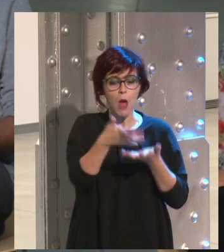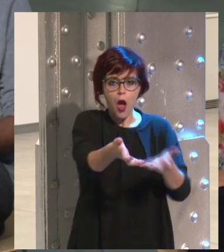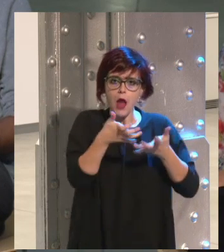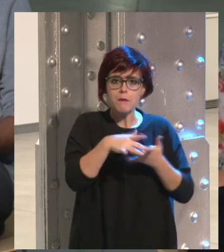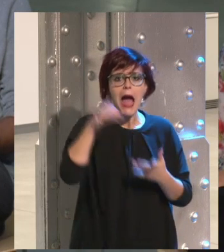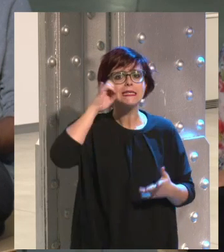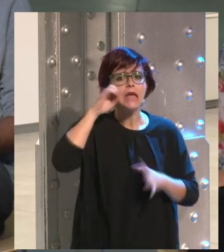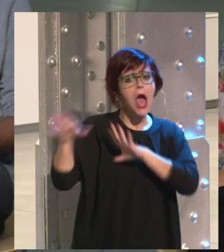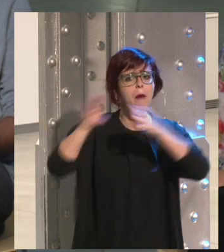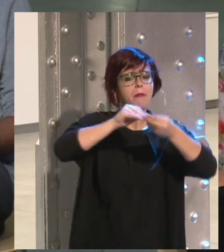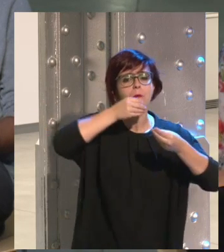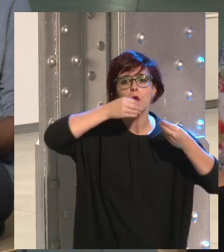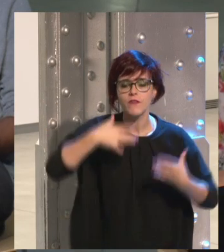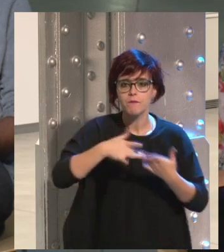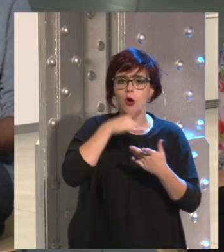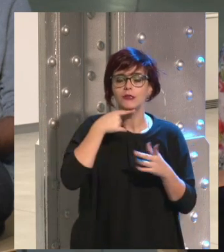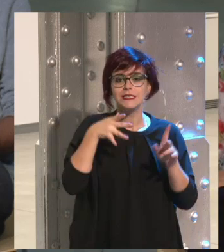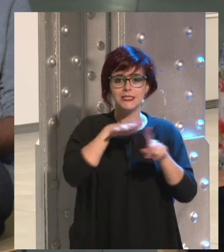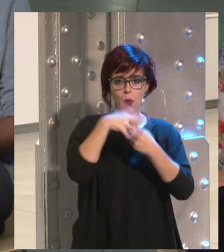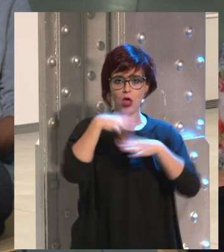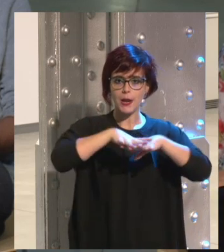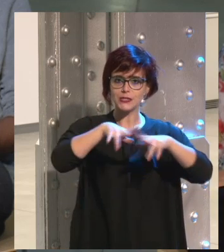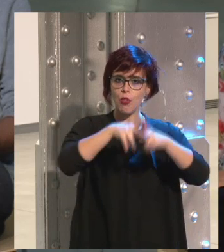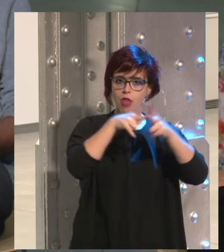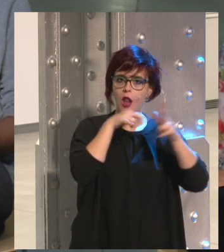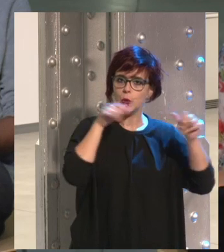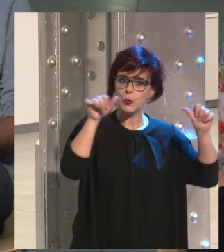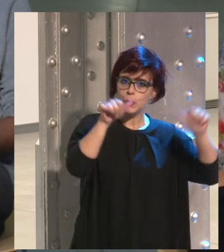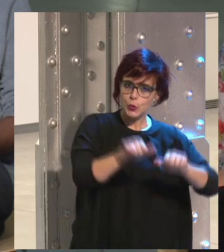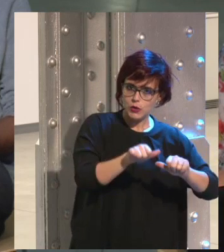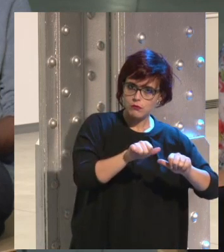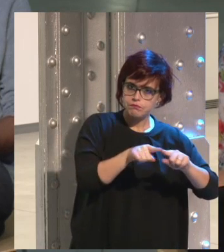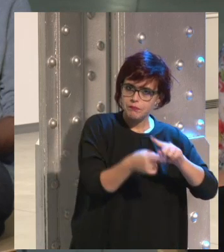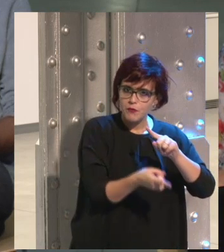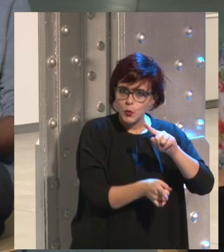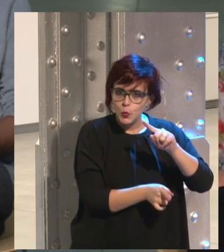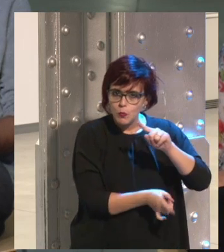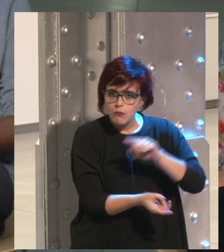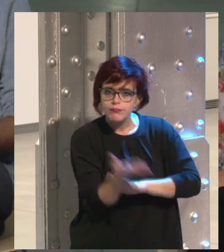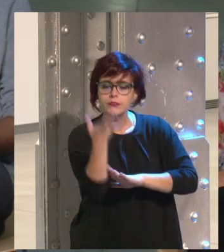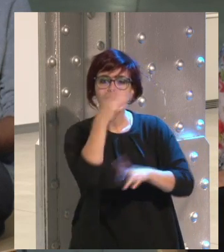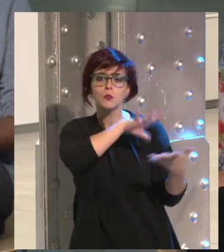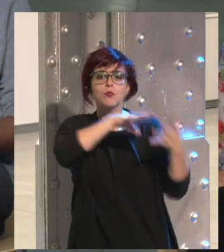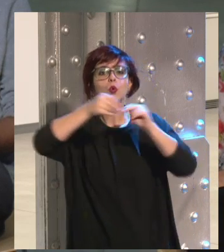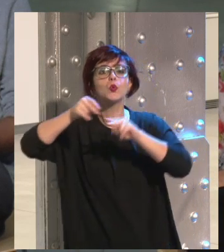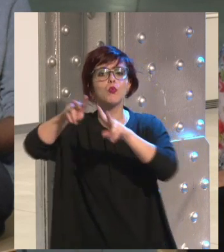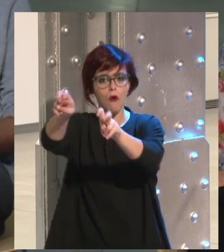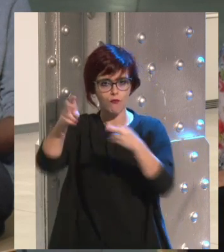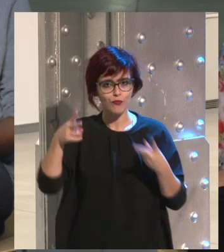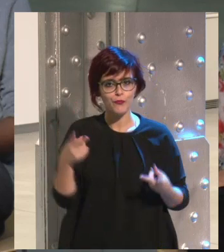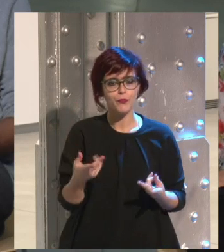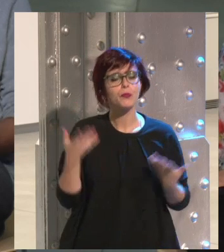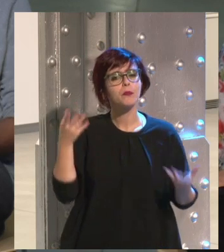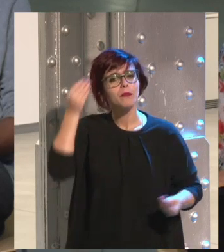adaptado muy bien al envejecimiento de una red social, y Facebook también, integrándolo tal, y es